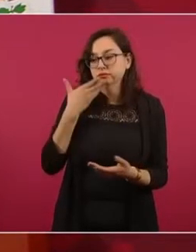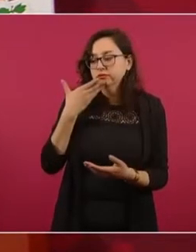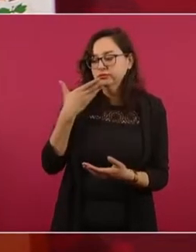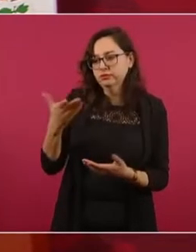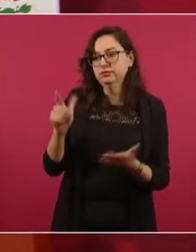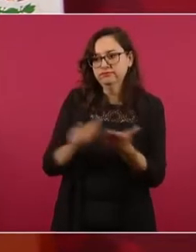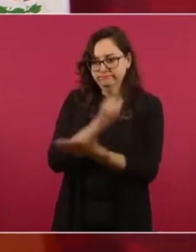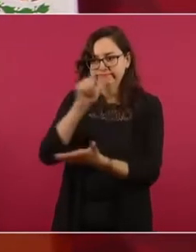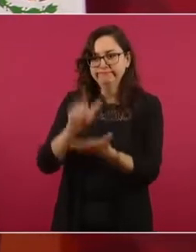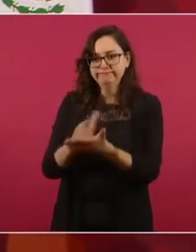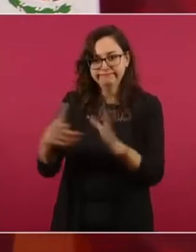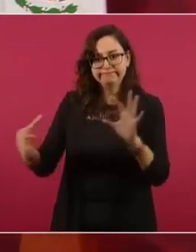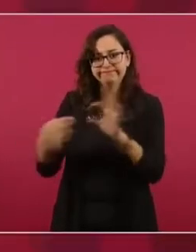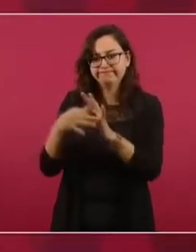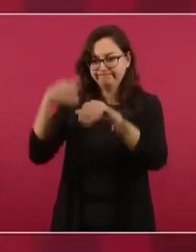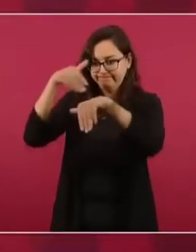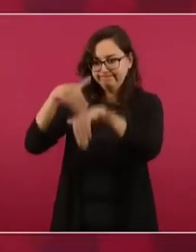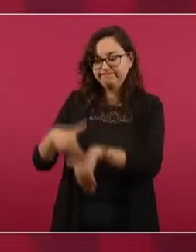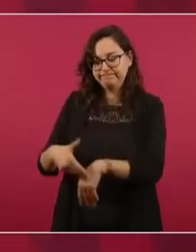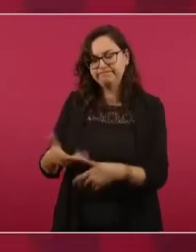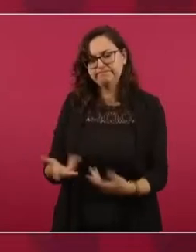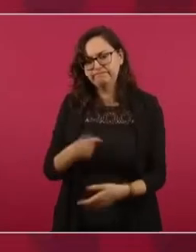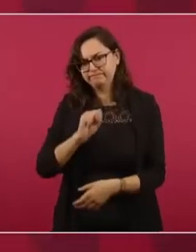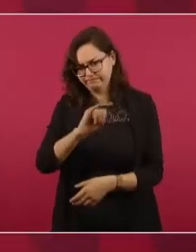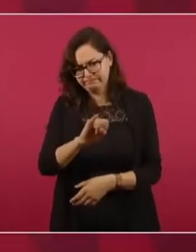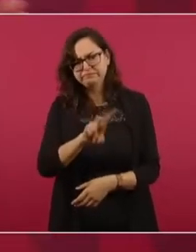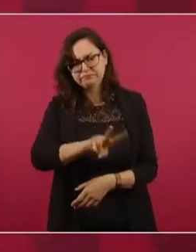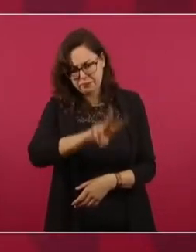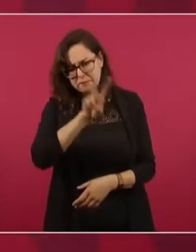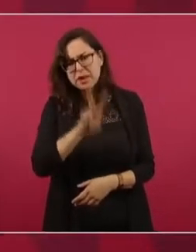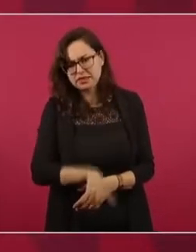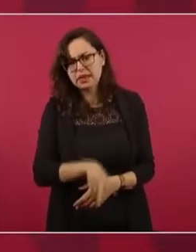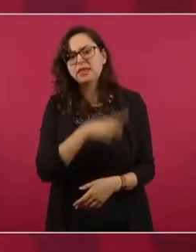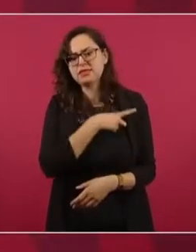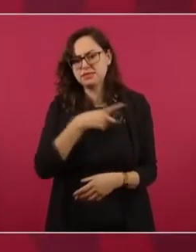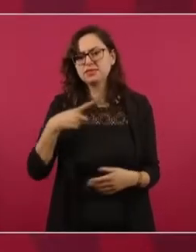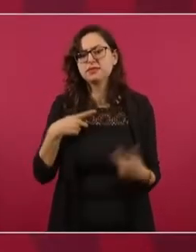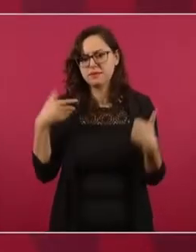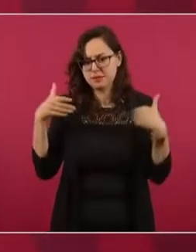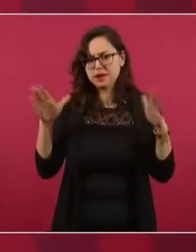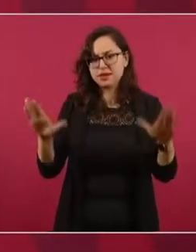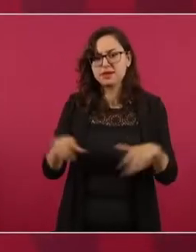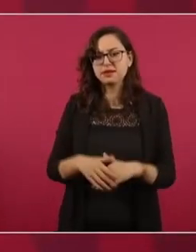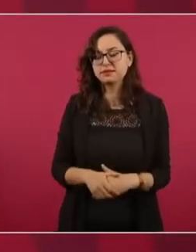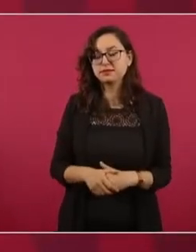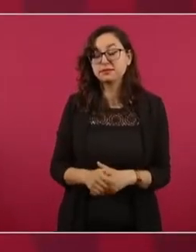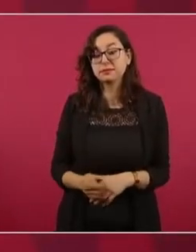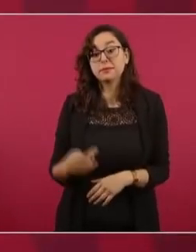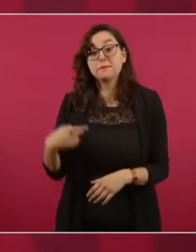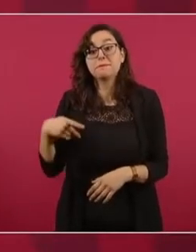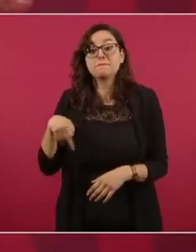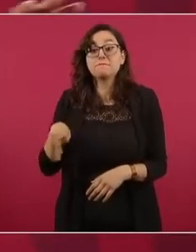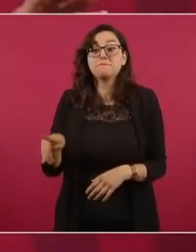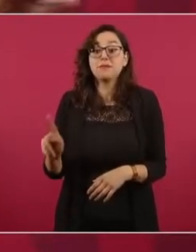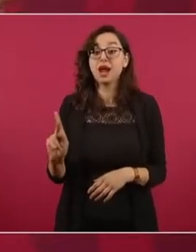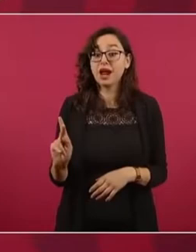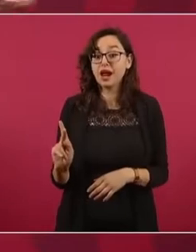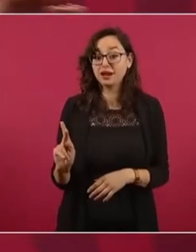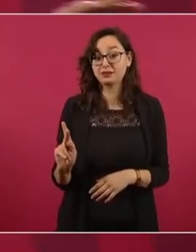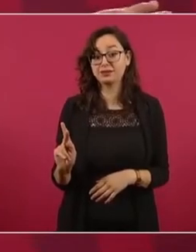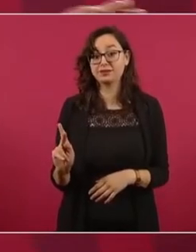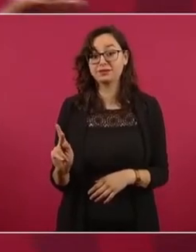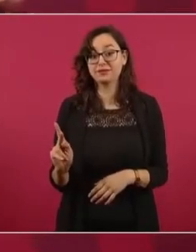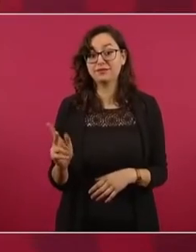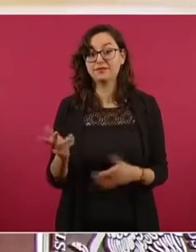Pero qué era lo que prevalecía, existía desde